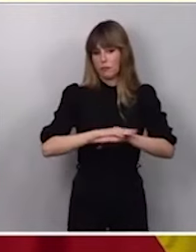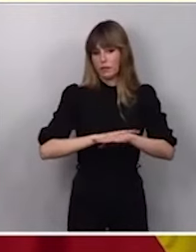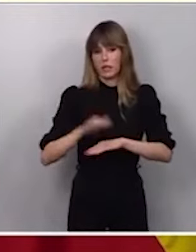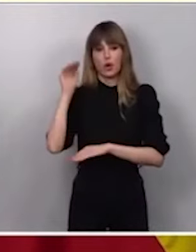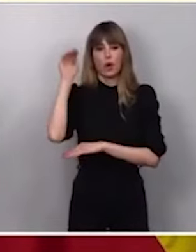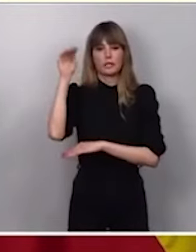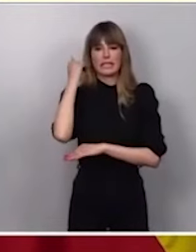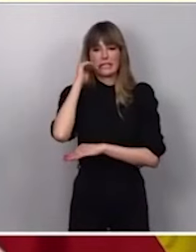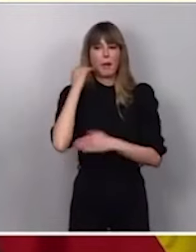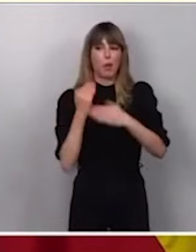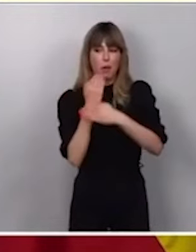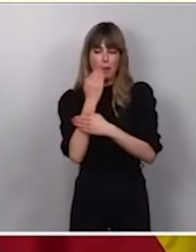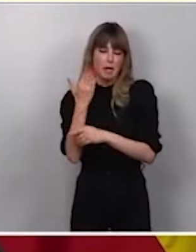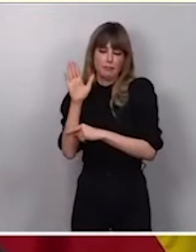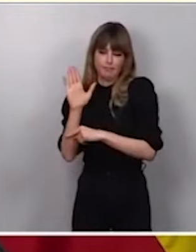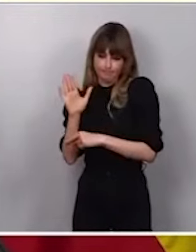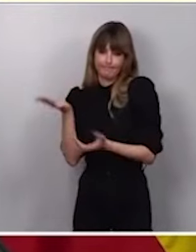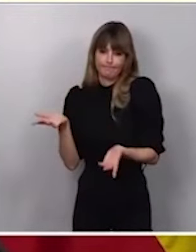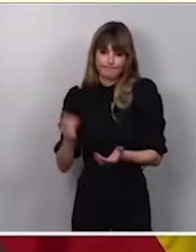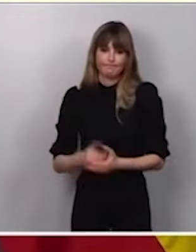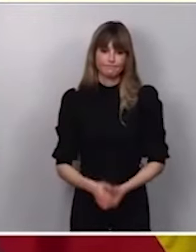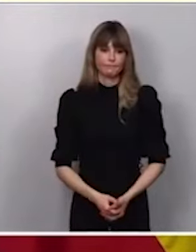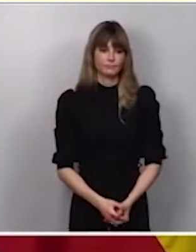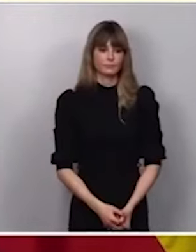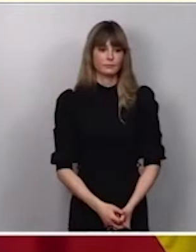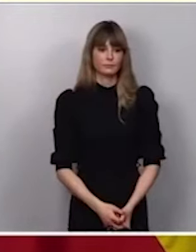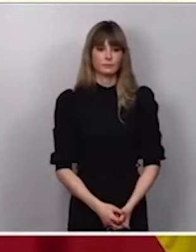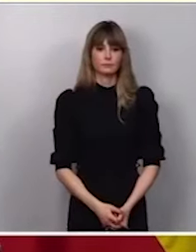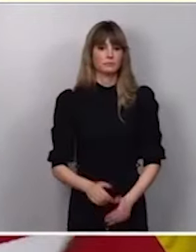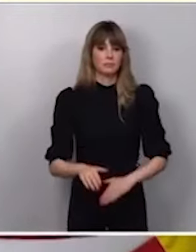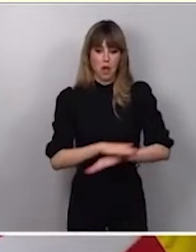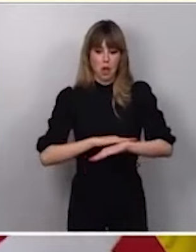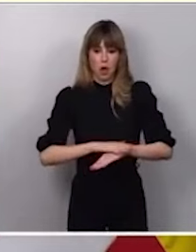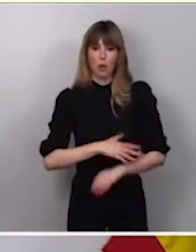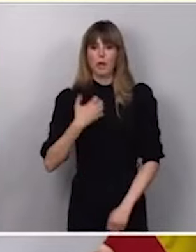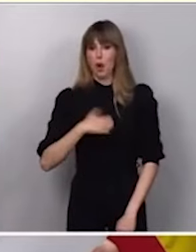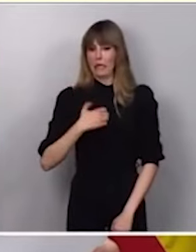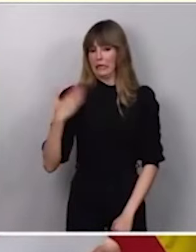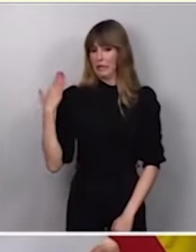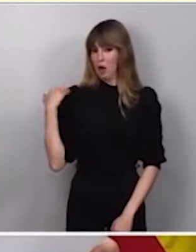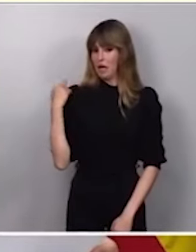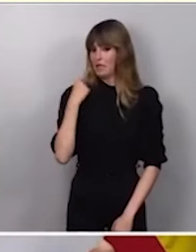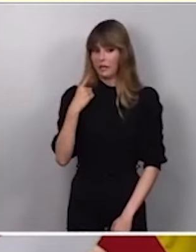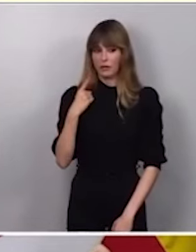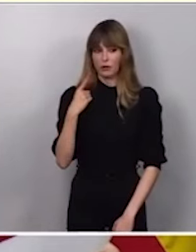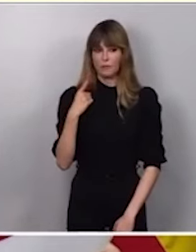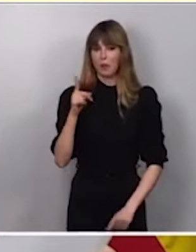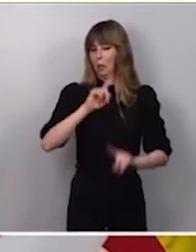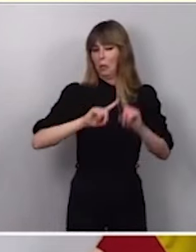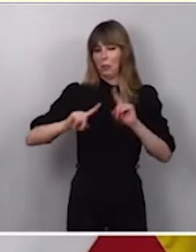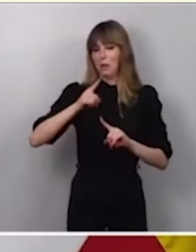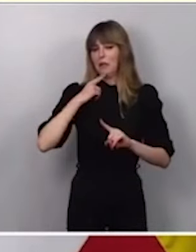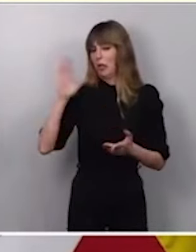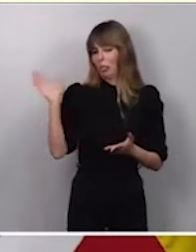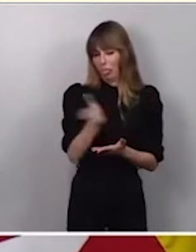Exteriores el sábado por la mañana y al que hizo el propio Gobierno argentino ayer. Argentina da por superado el incidente